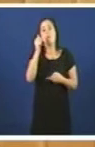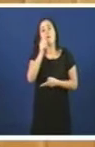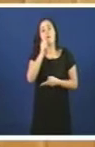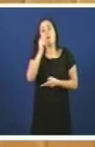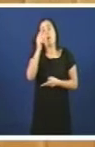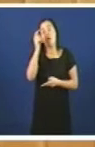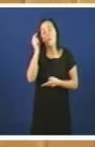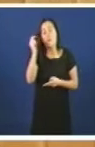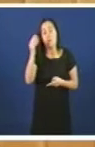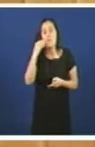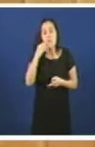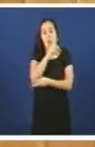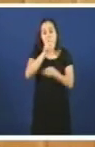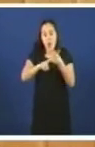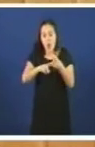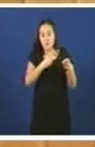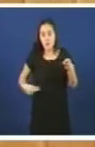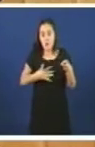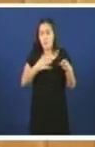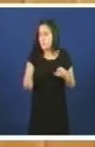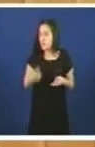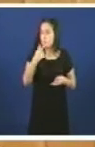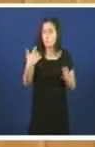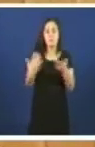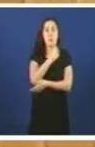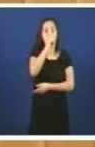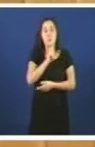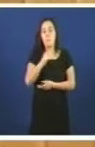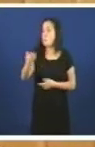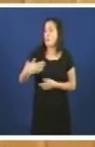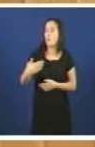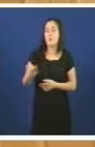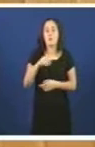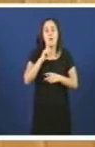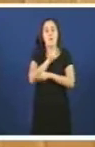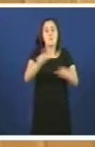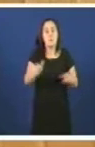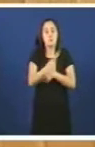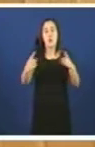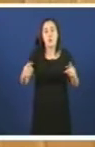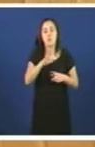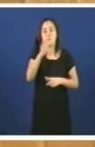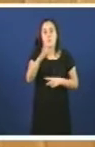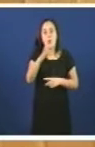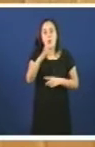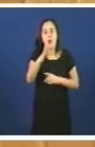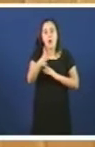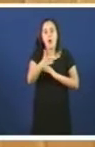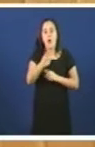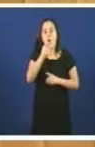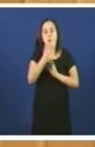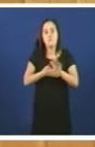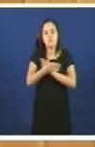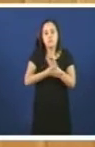ocasións en Vigo en silenzo cúmplice aquí non pasa nada aquí neste país hai xente que por falar en galego perde o suposto de traballo si, si